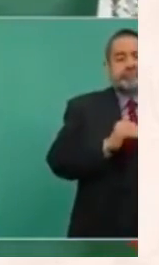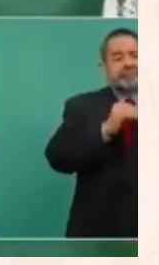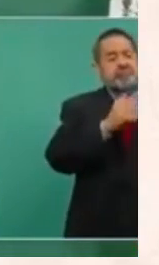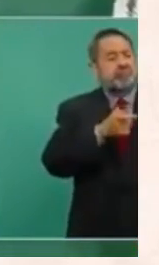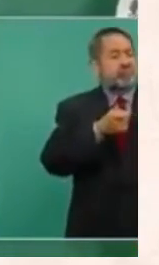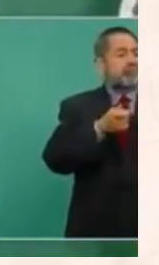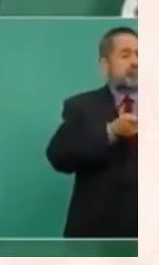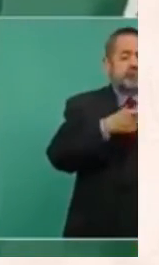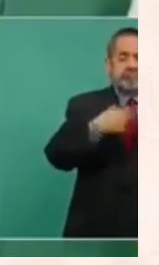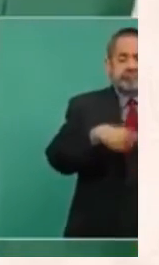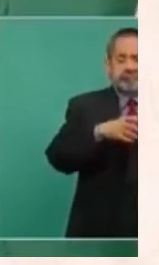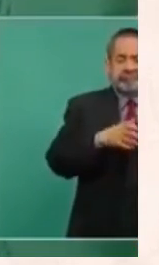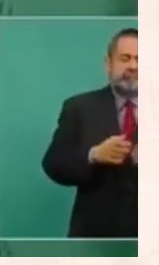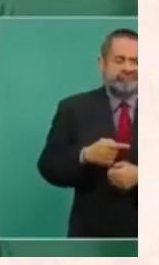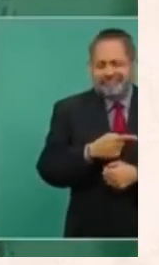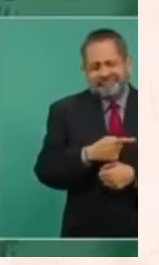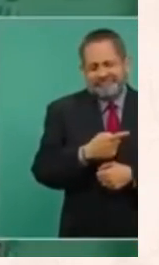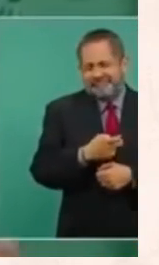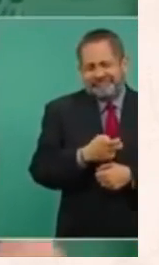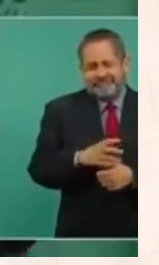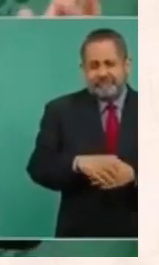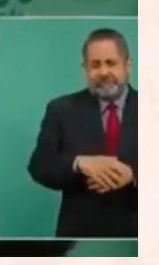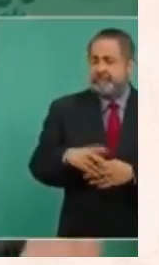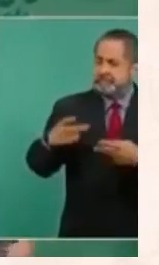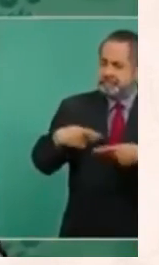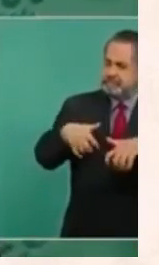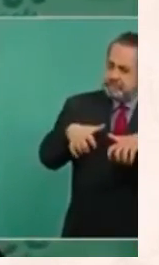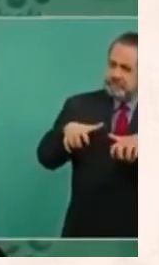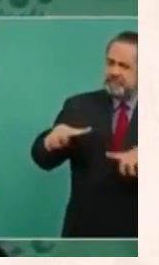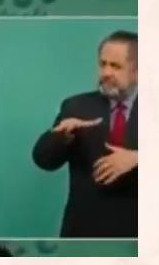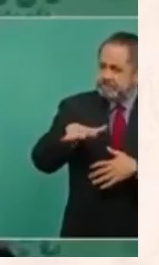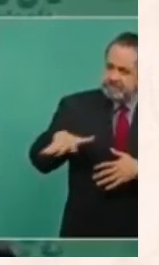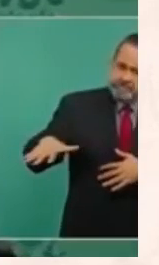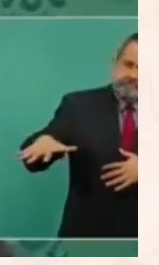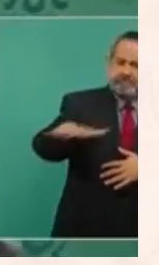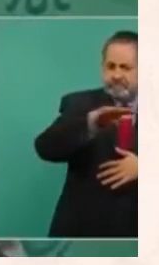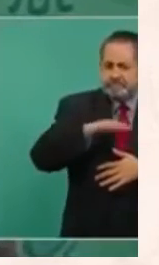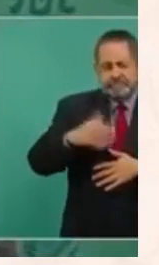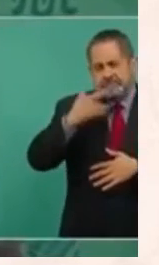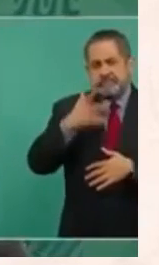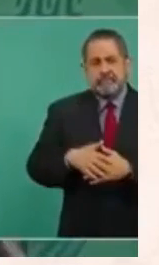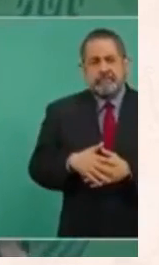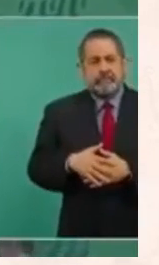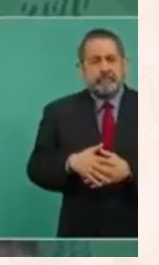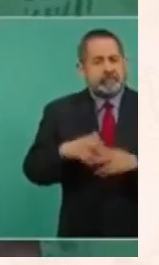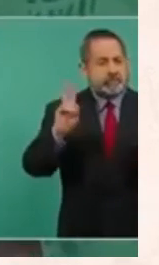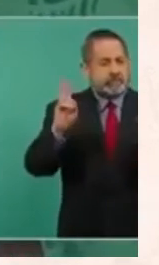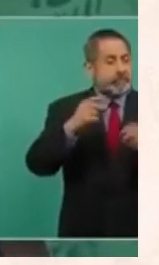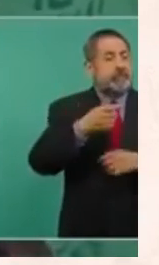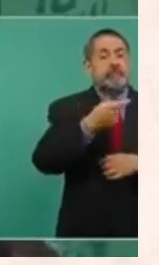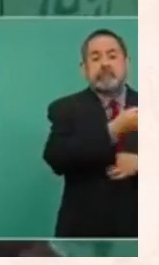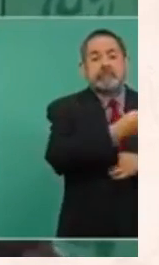de poder económico, es el pueblo. Se burlan cuando digo el pueblo bueno, sí,